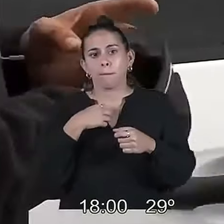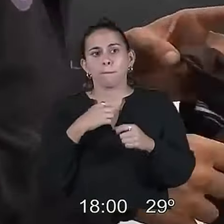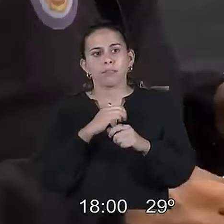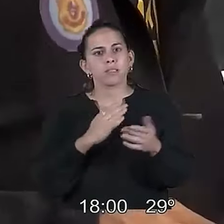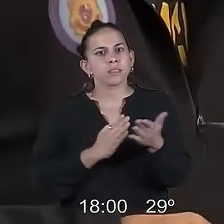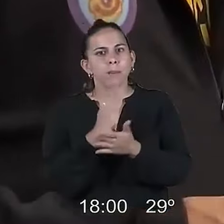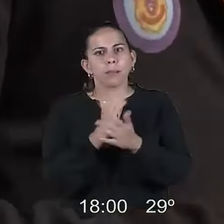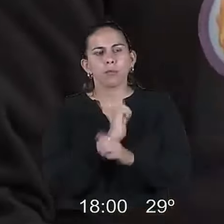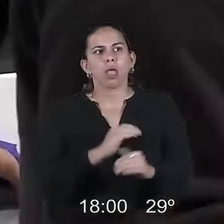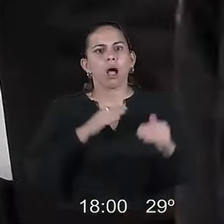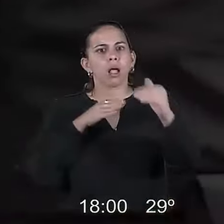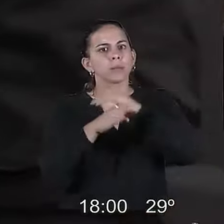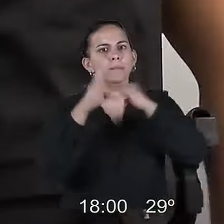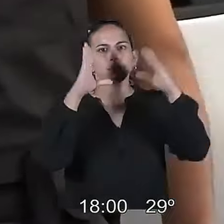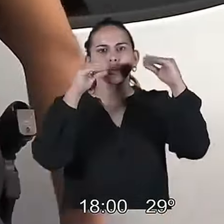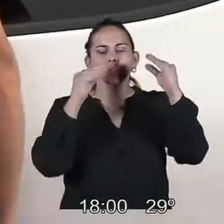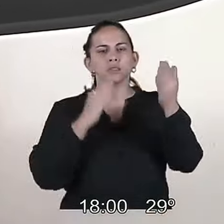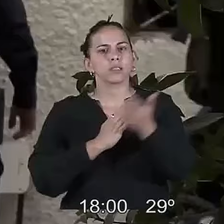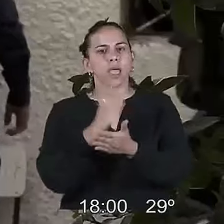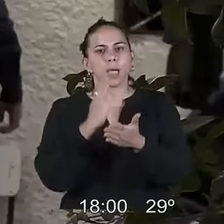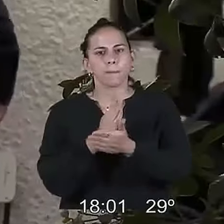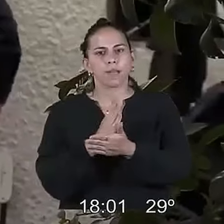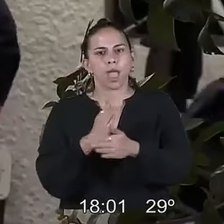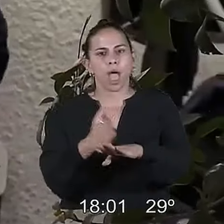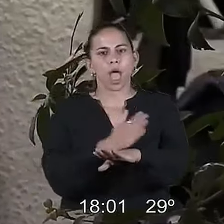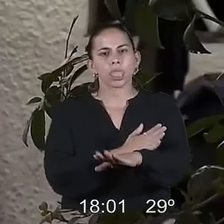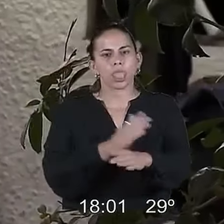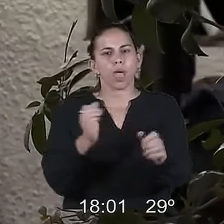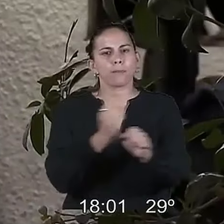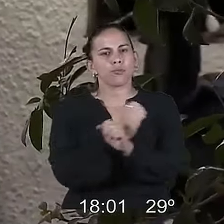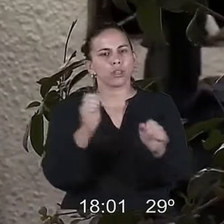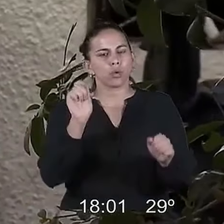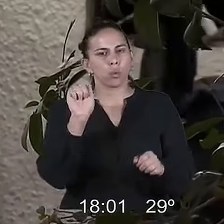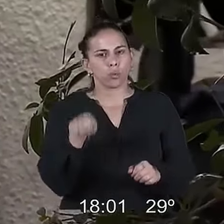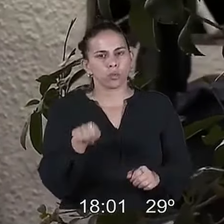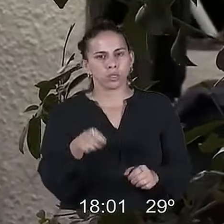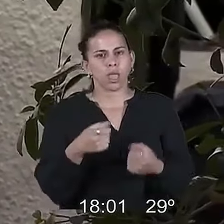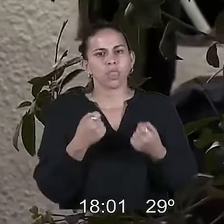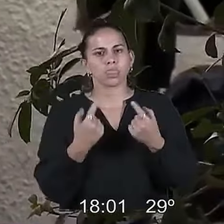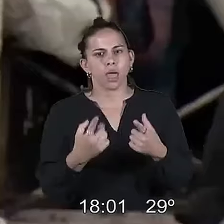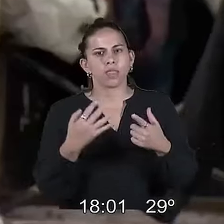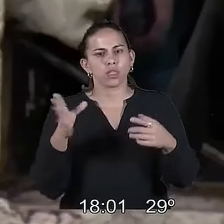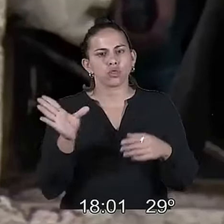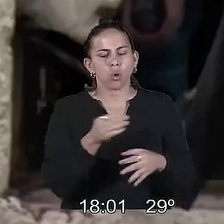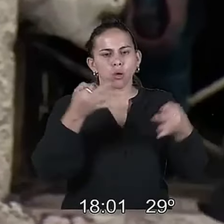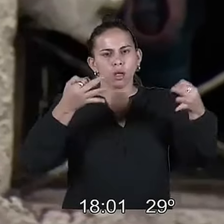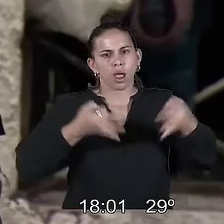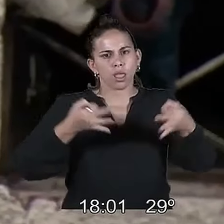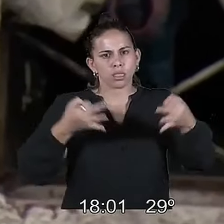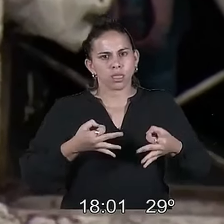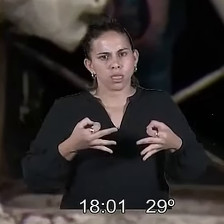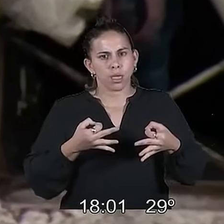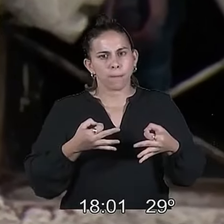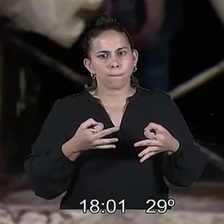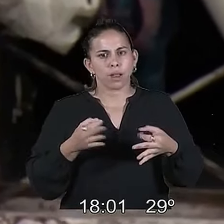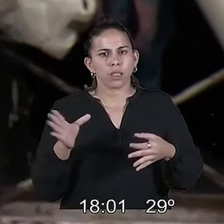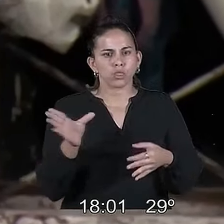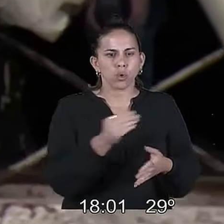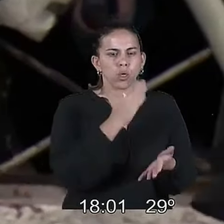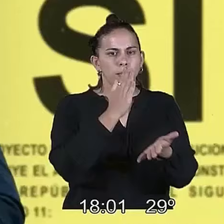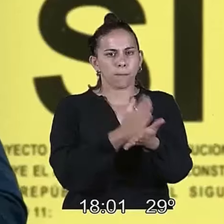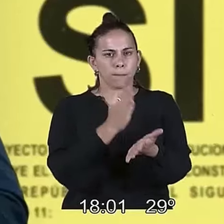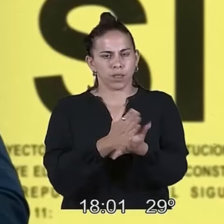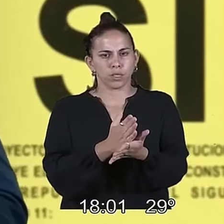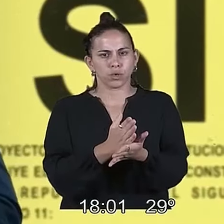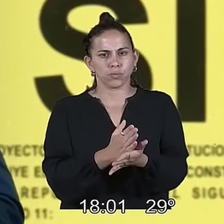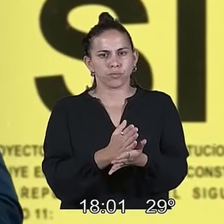hacer allanamientos que tendrán siempre la supervisión de la justicia, otorgando todas las garantías que corresponden en un Estado de